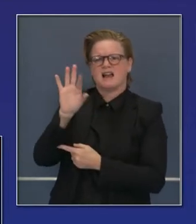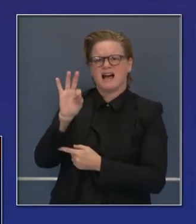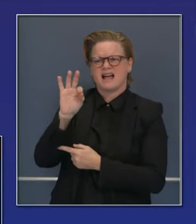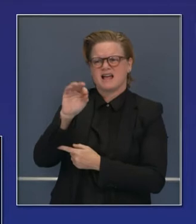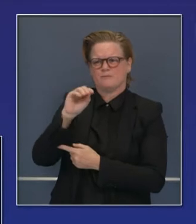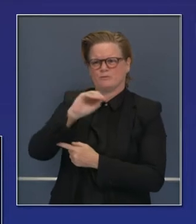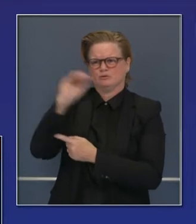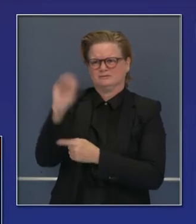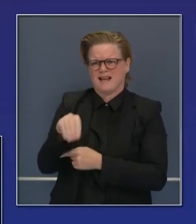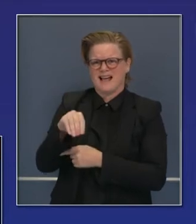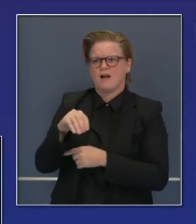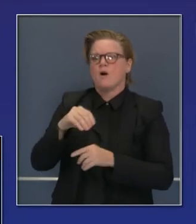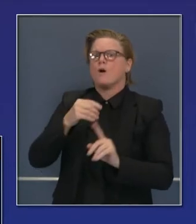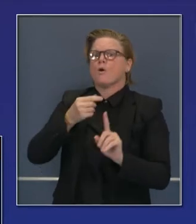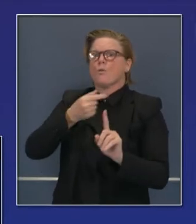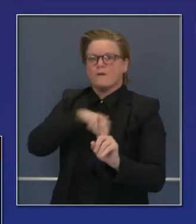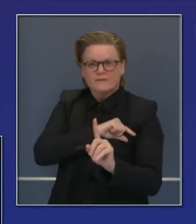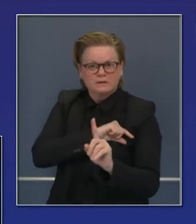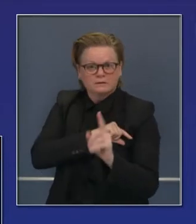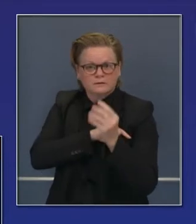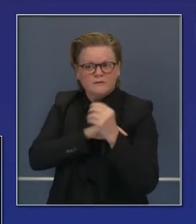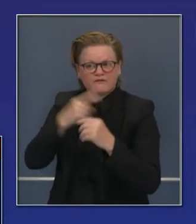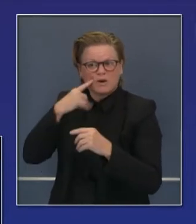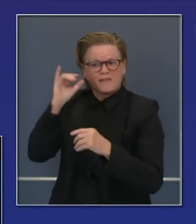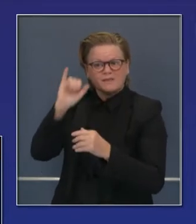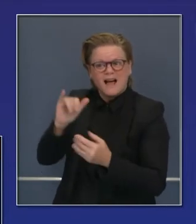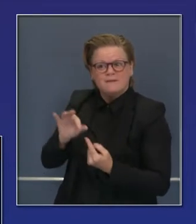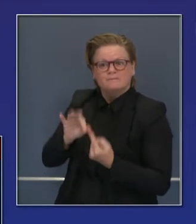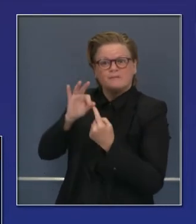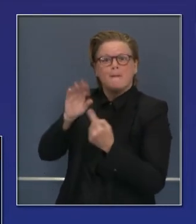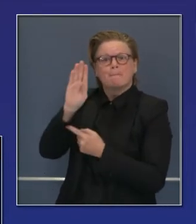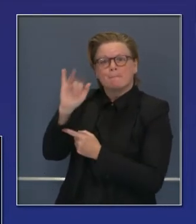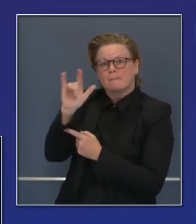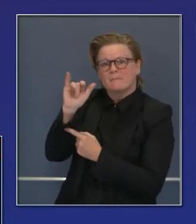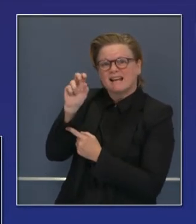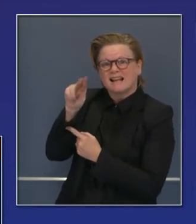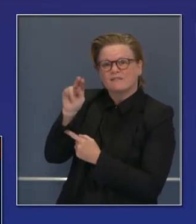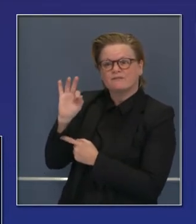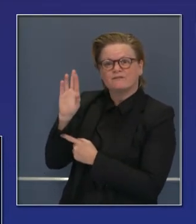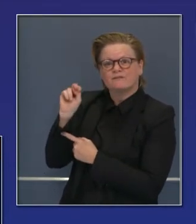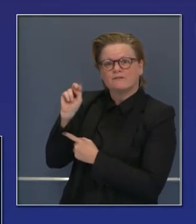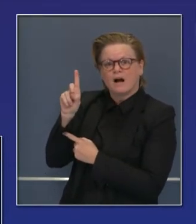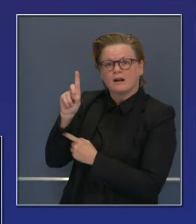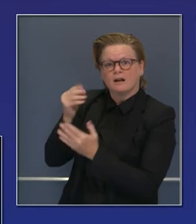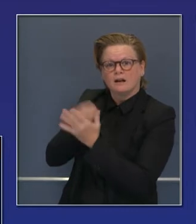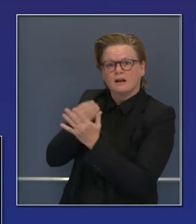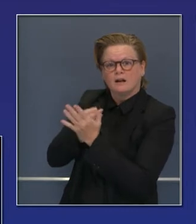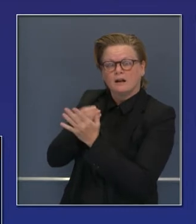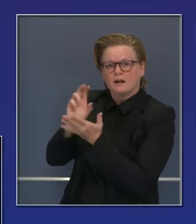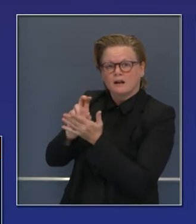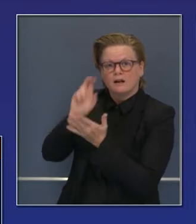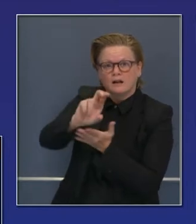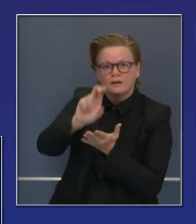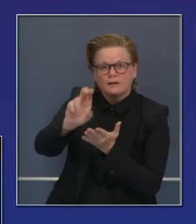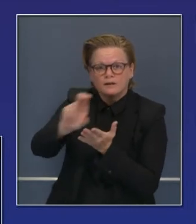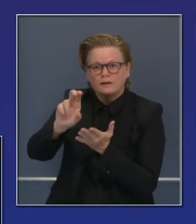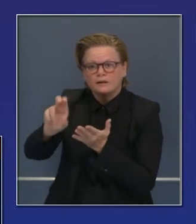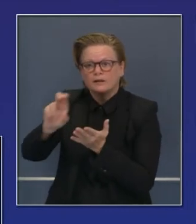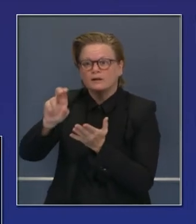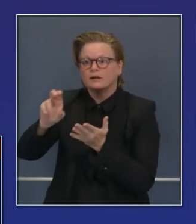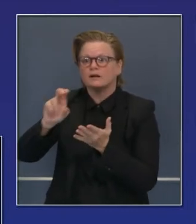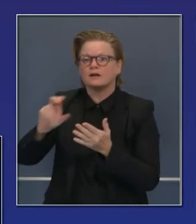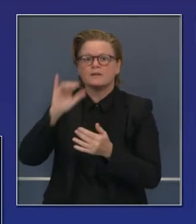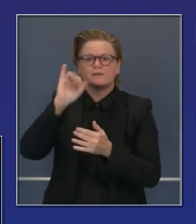califican para esto. Miles de millones de dólares, miles de millones de dólares en diferencias